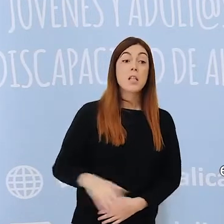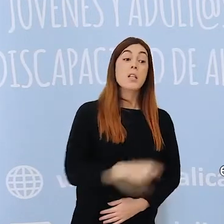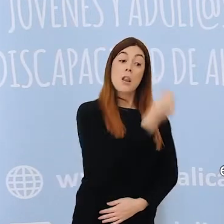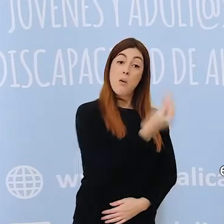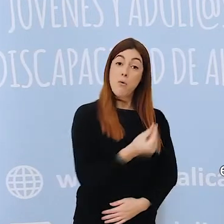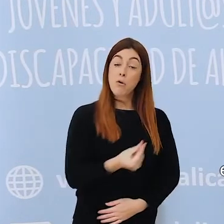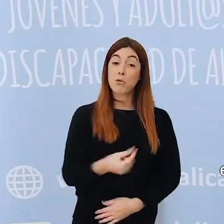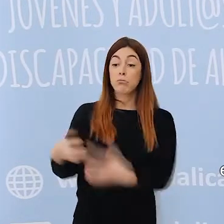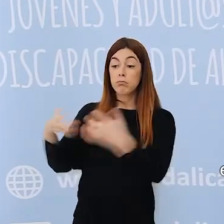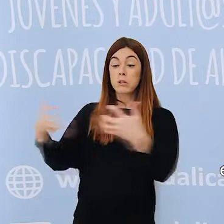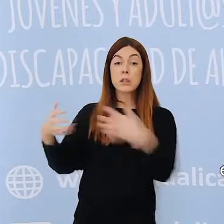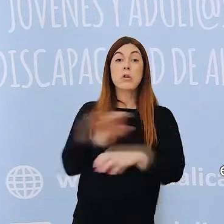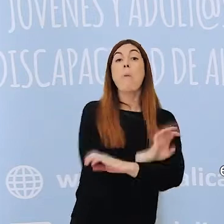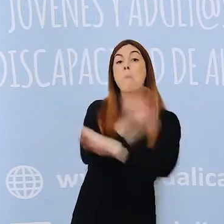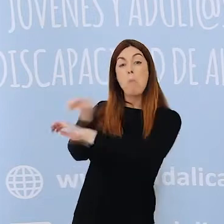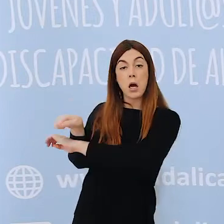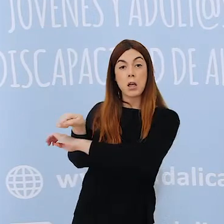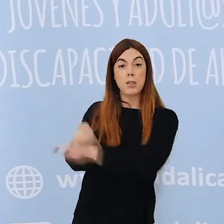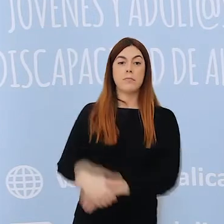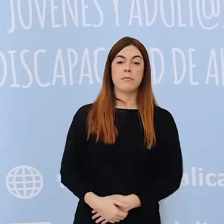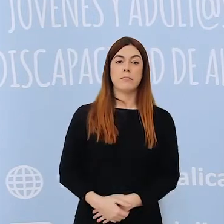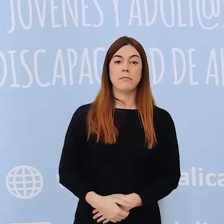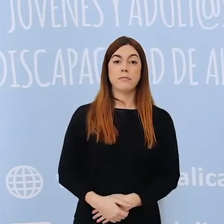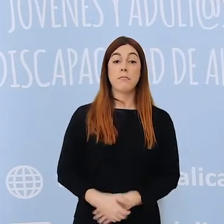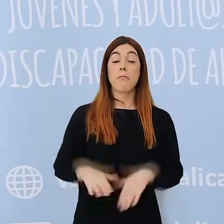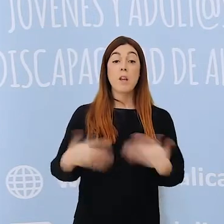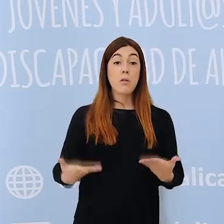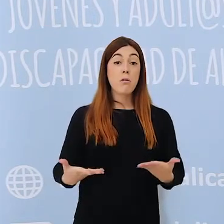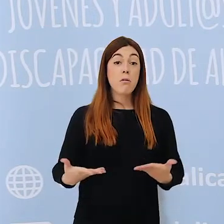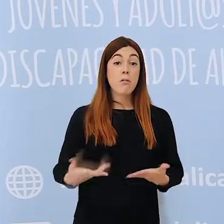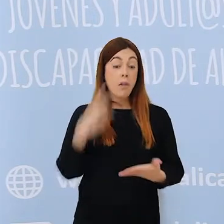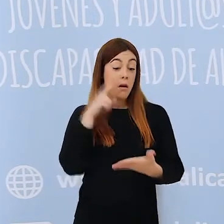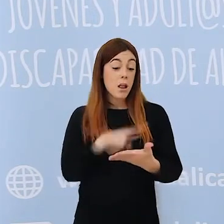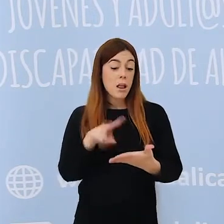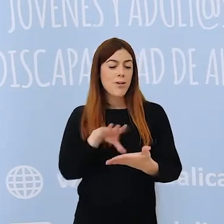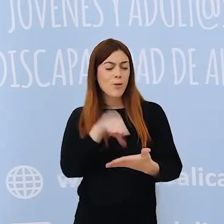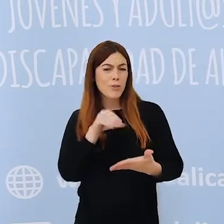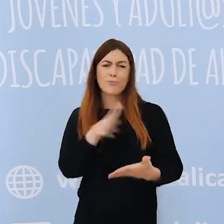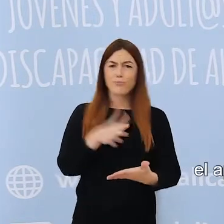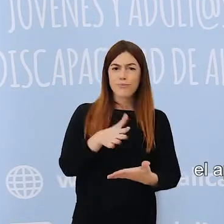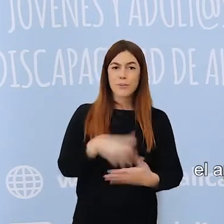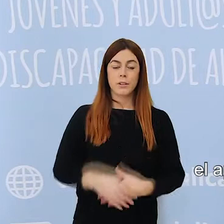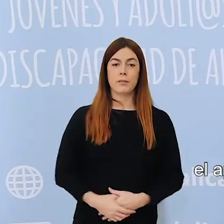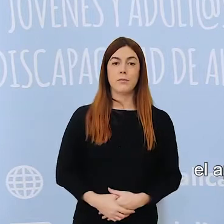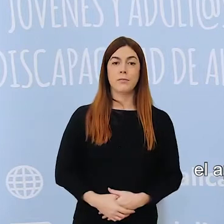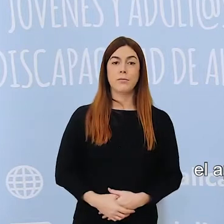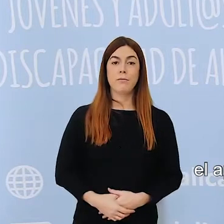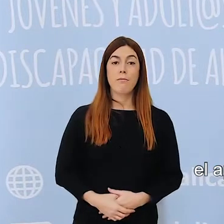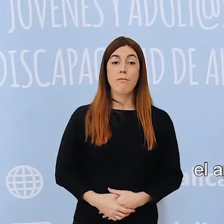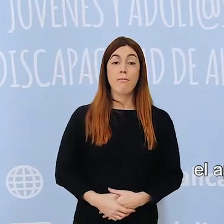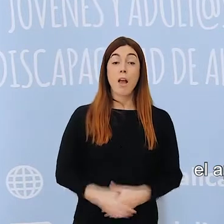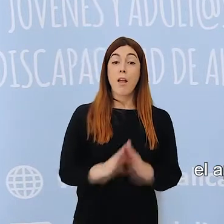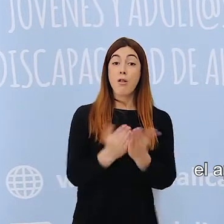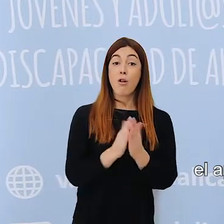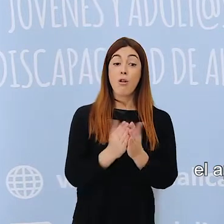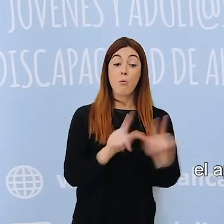más ilustraciones que texto. Y es que aunque la comprensión de los niños y niñas no sea muy alta, el apoyo mediante el